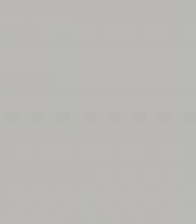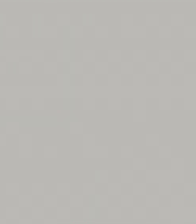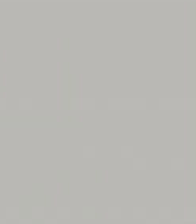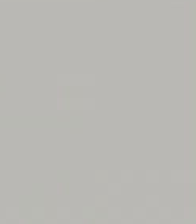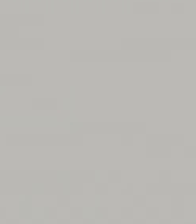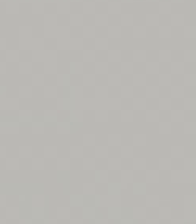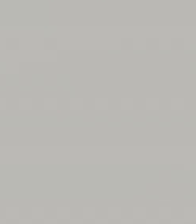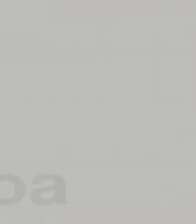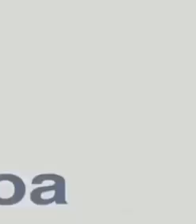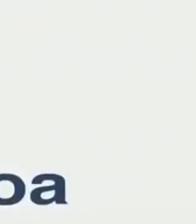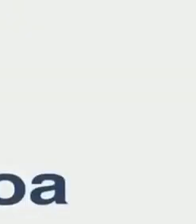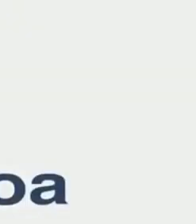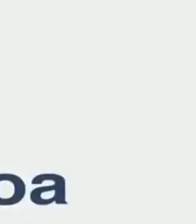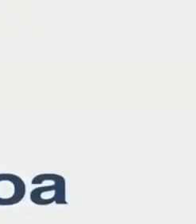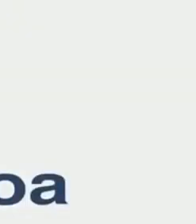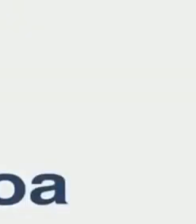Gracias. Gracias.